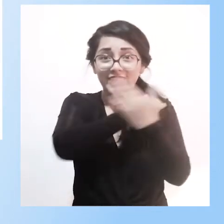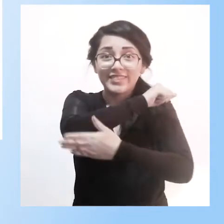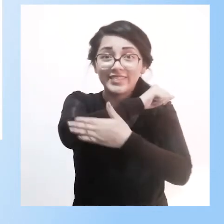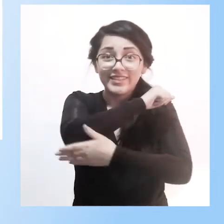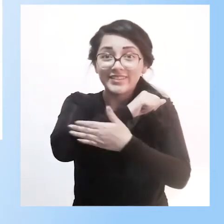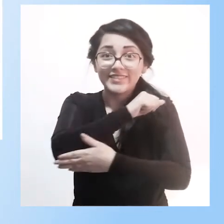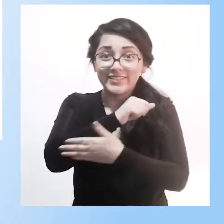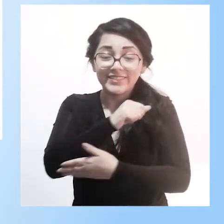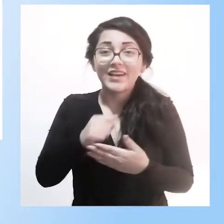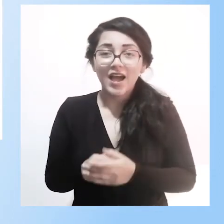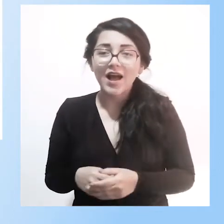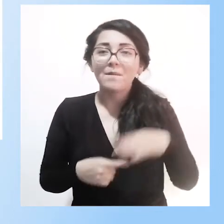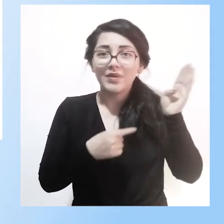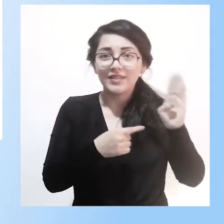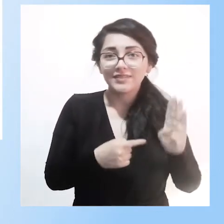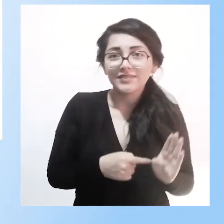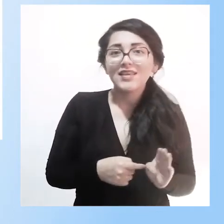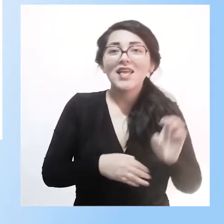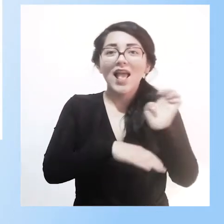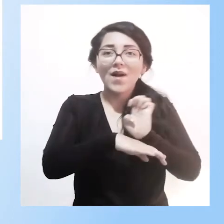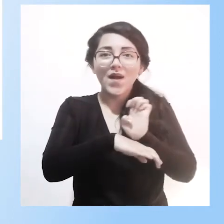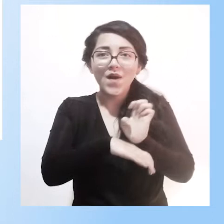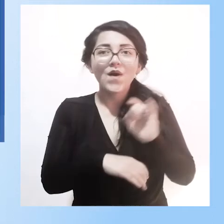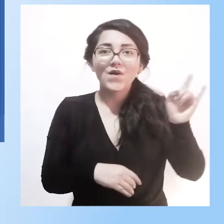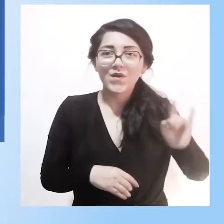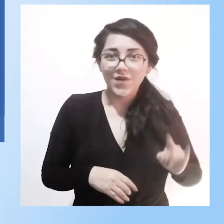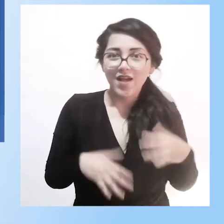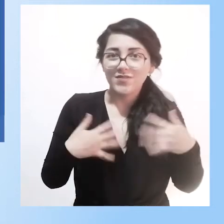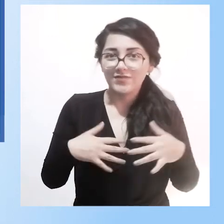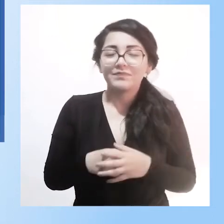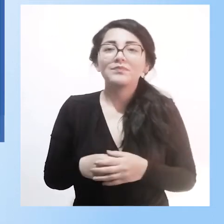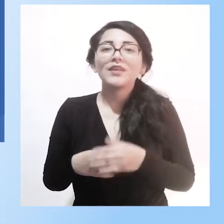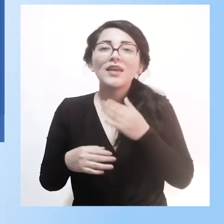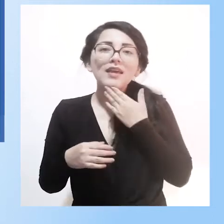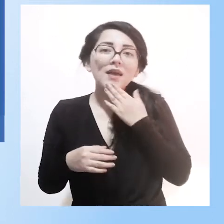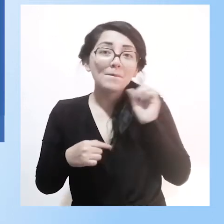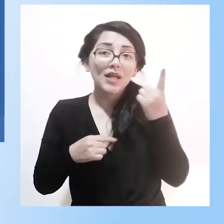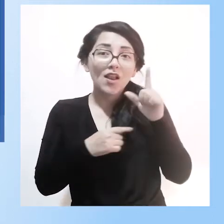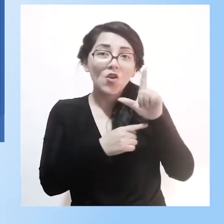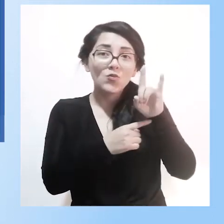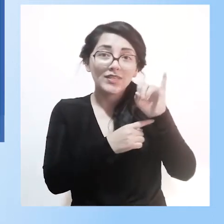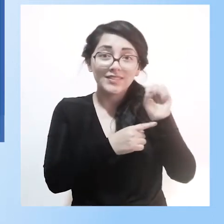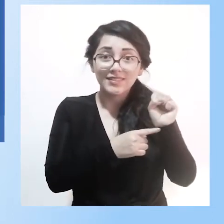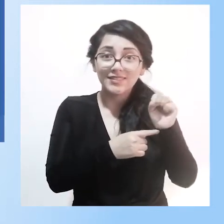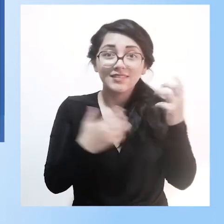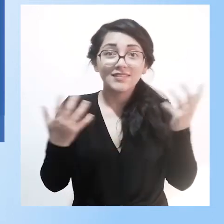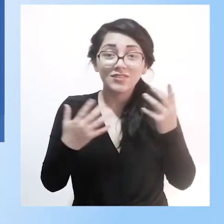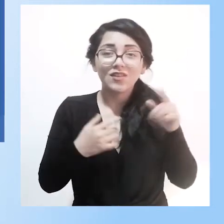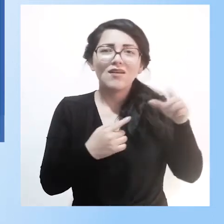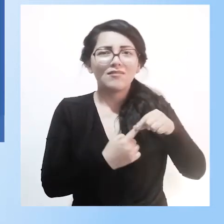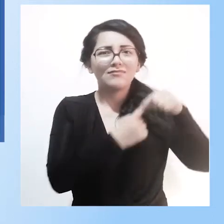acompañan desde Brasil, Ecuador y desde Uruguay. Luis de Lora. Él es docente especializado en